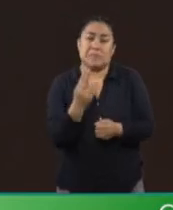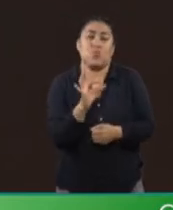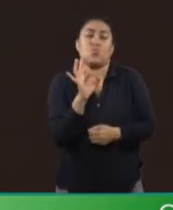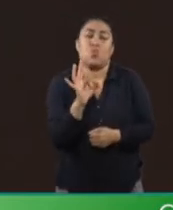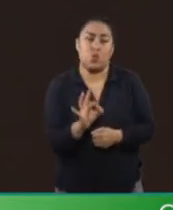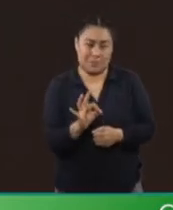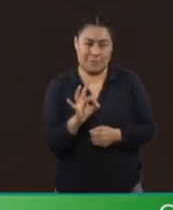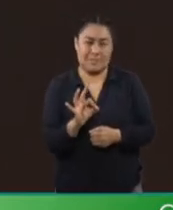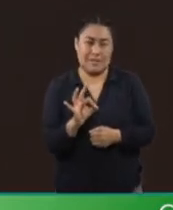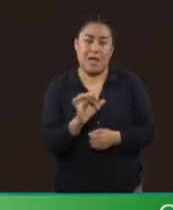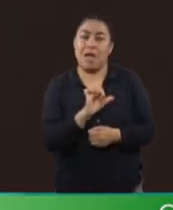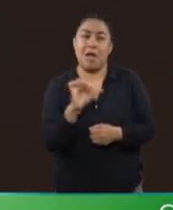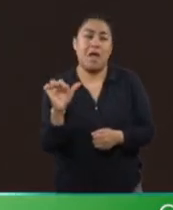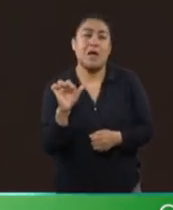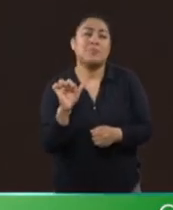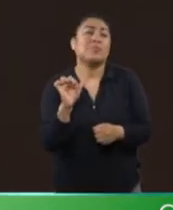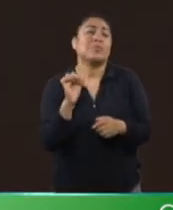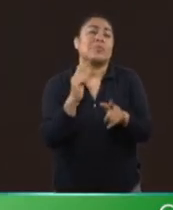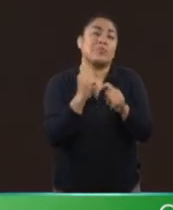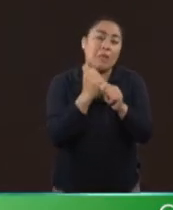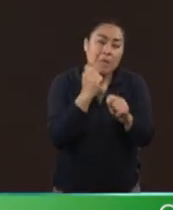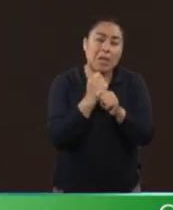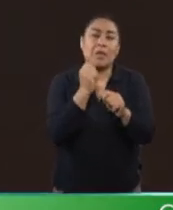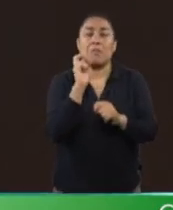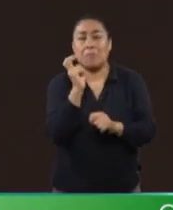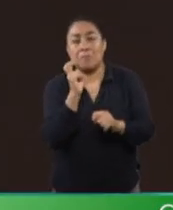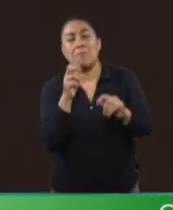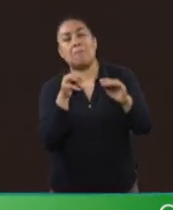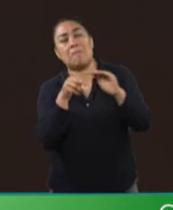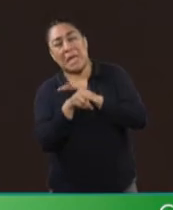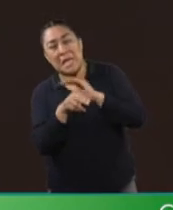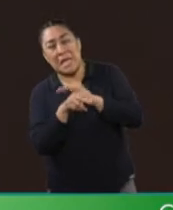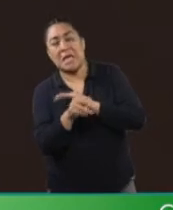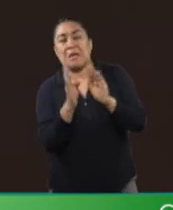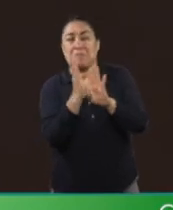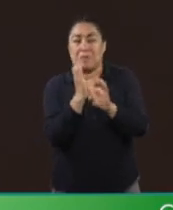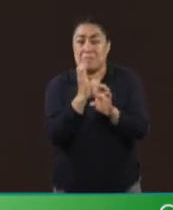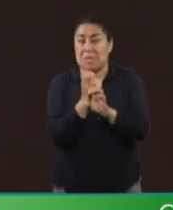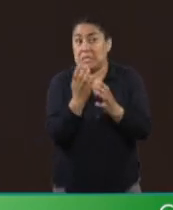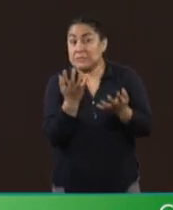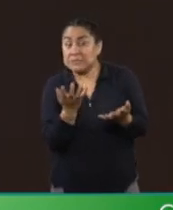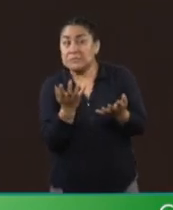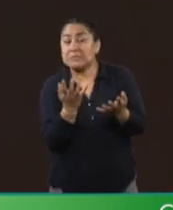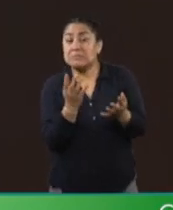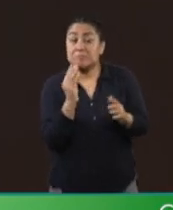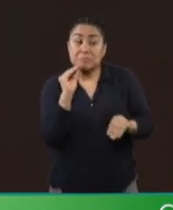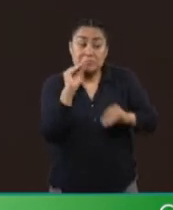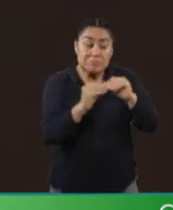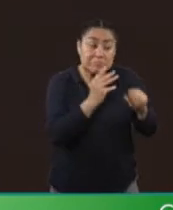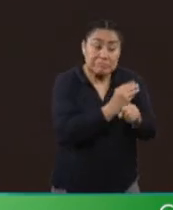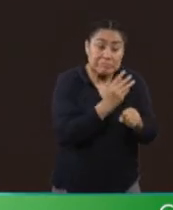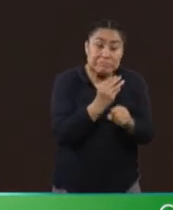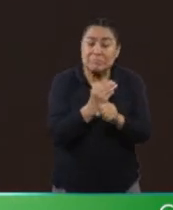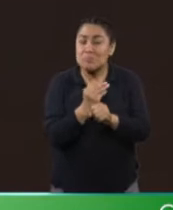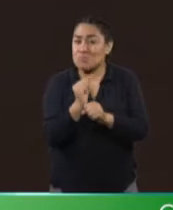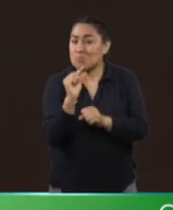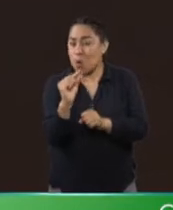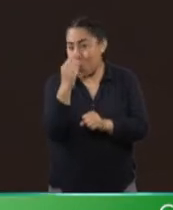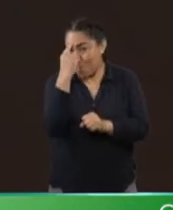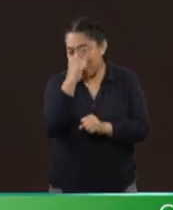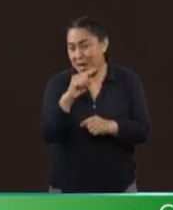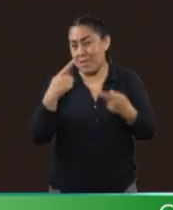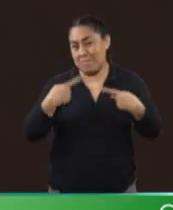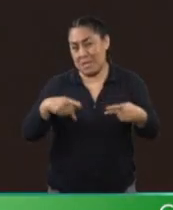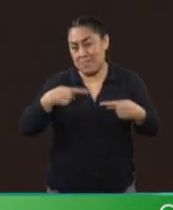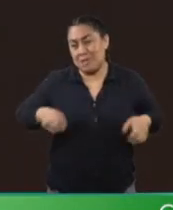estaciones del sistema de transporte público están adecuadas para personas en sillas de ruedas, limitando así su